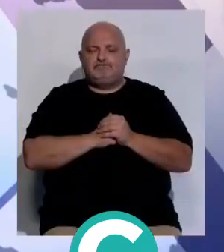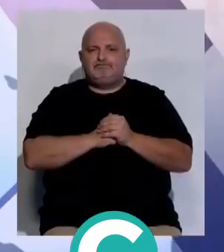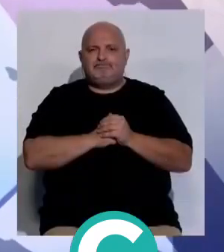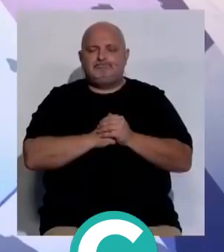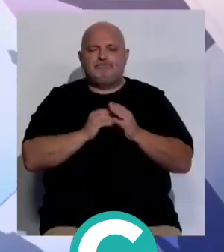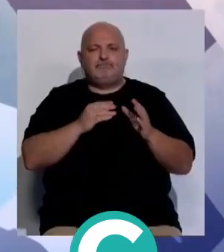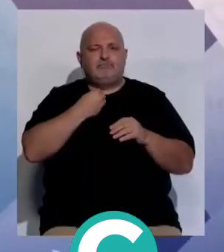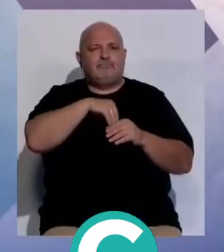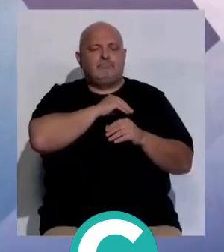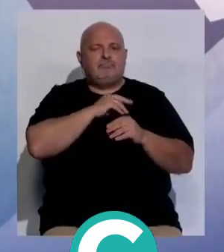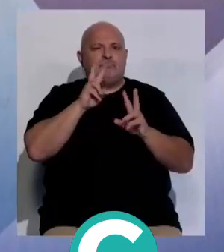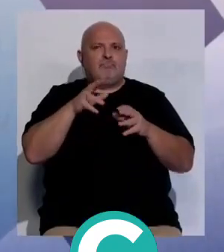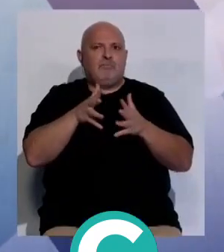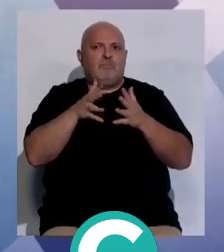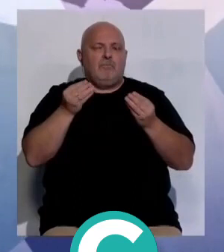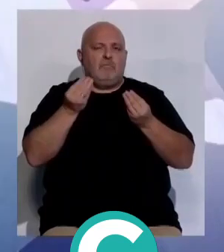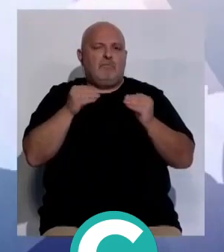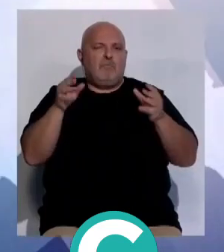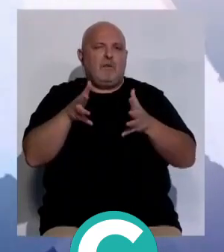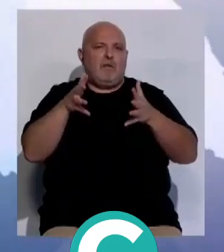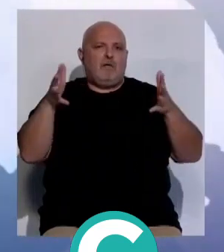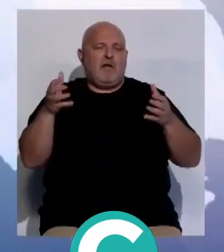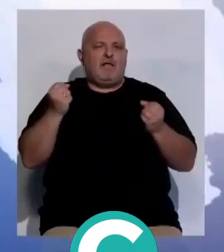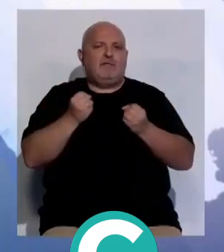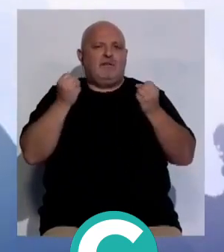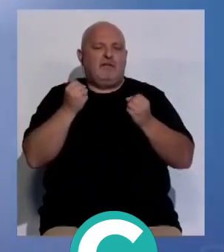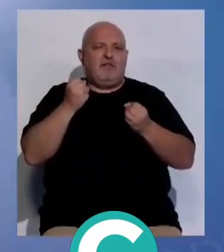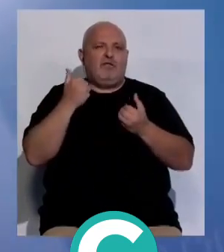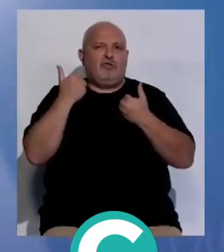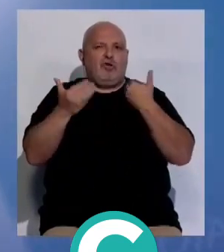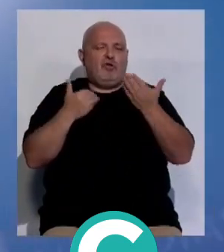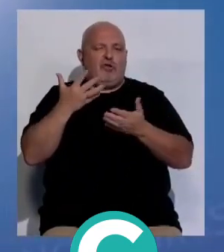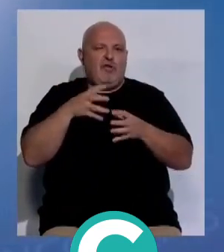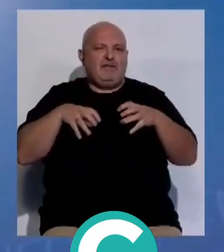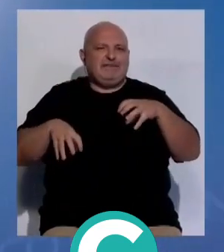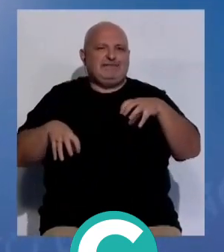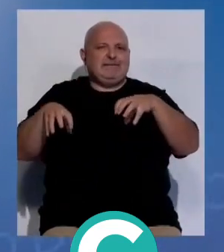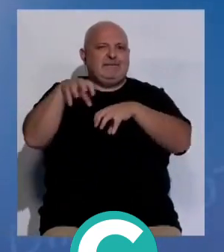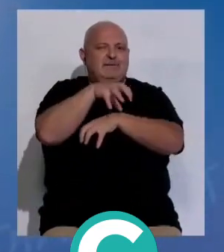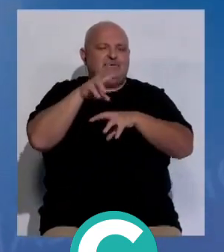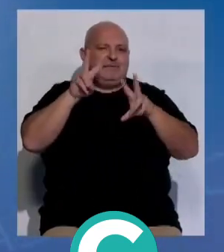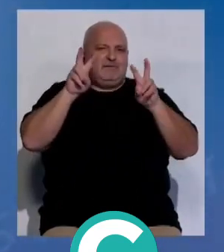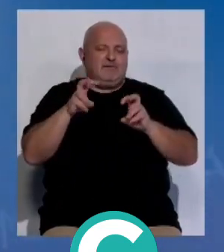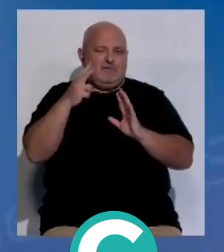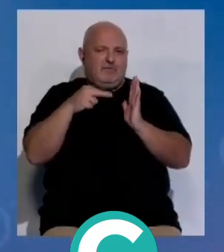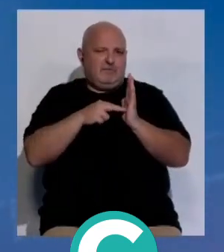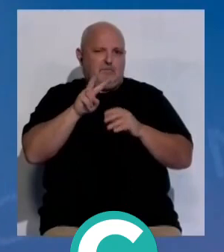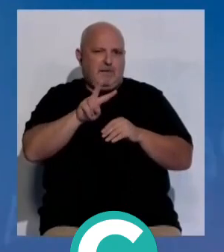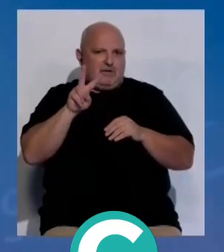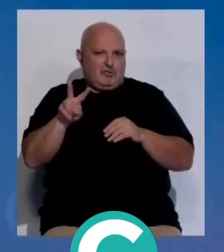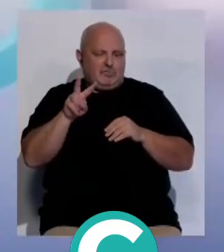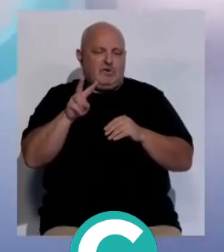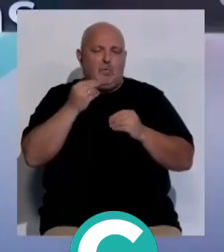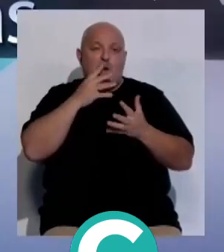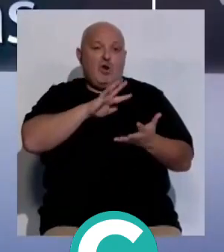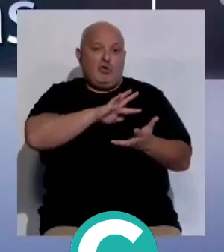España ha registrado un importante aumento en la actividad de donación y trasplante con respecto al 2022. Una